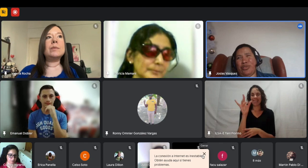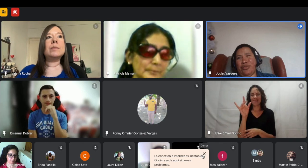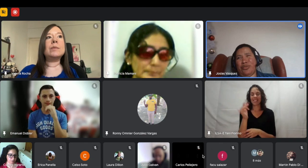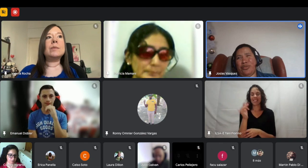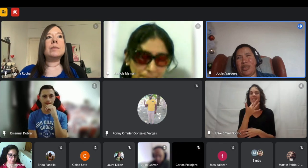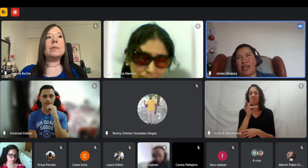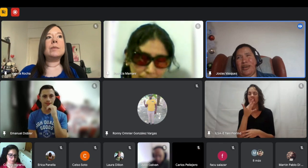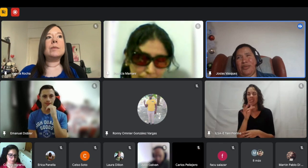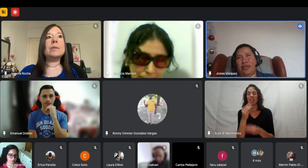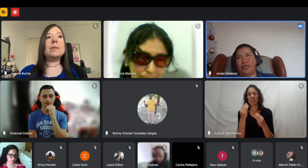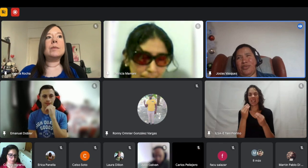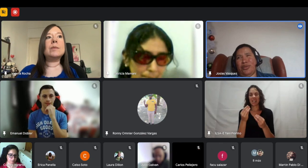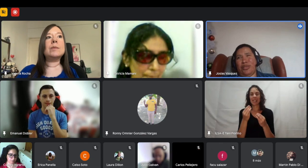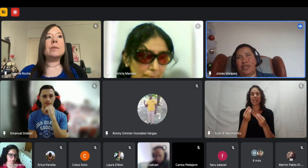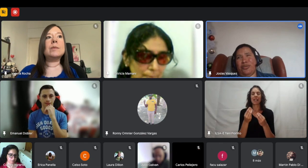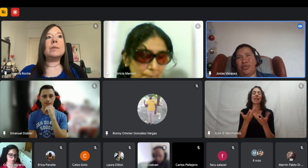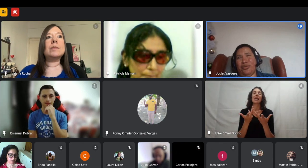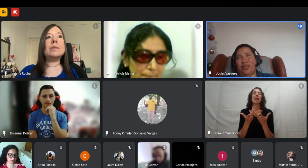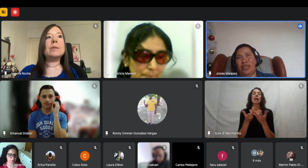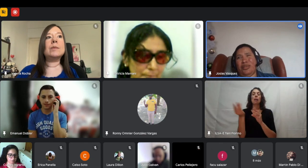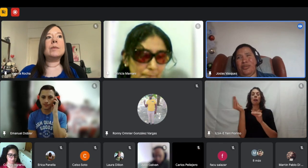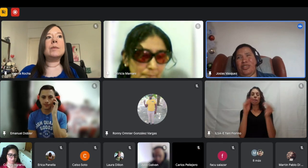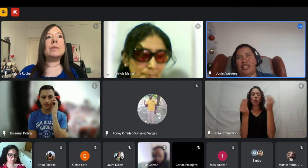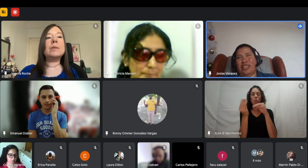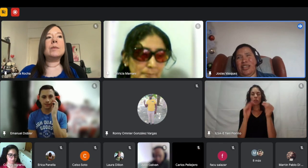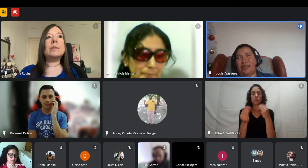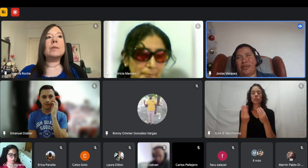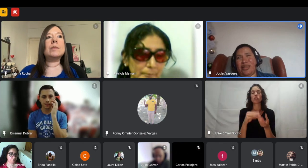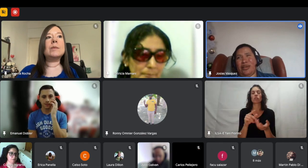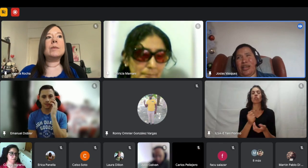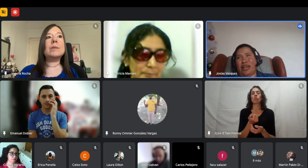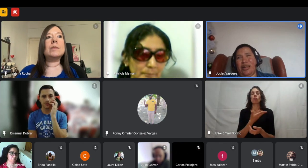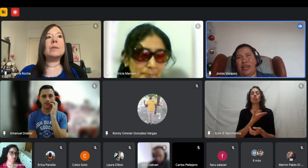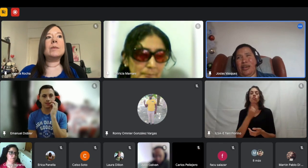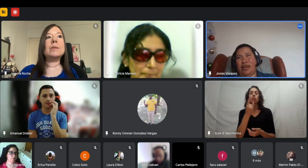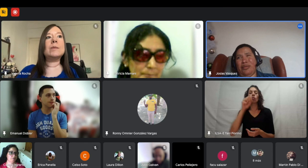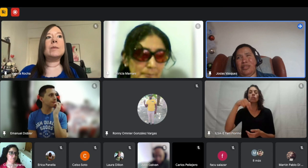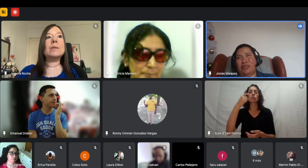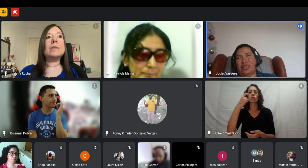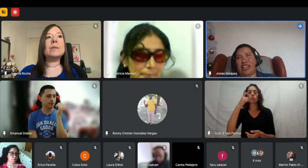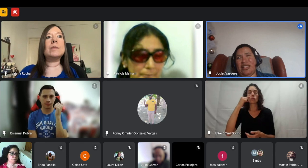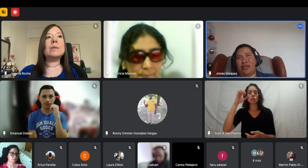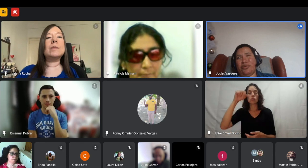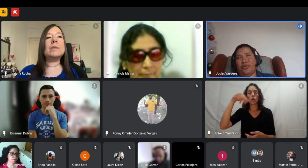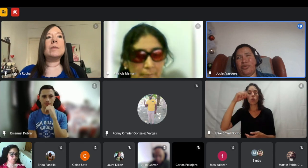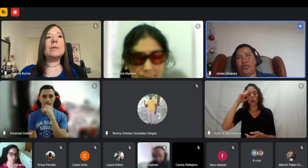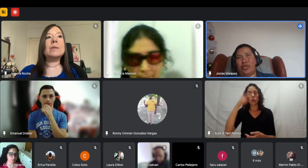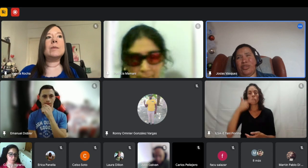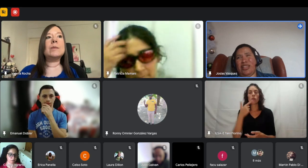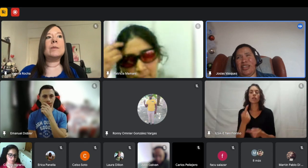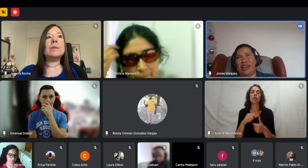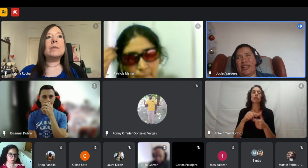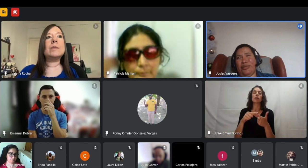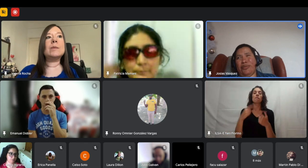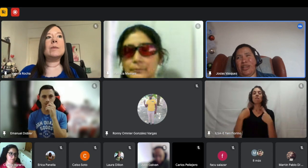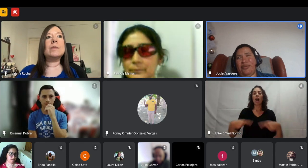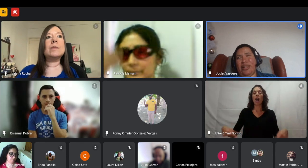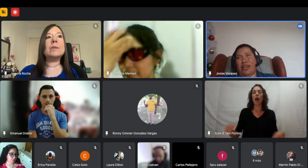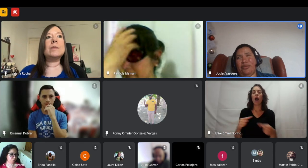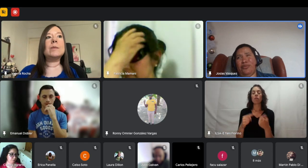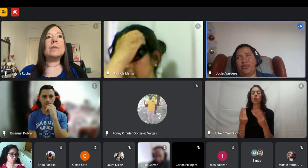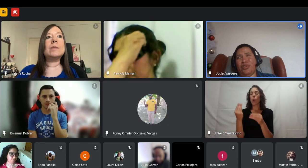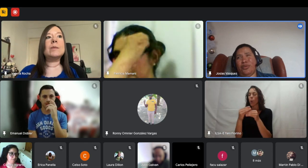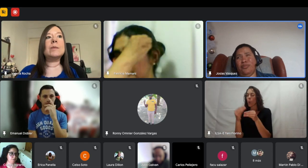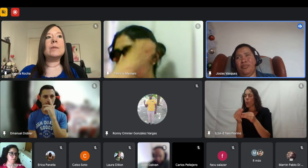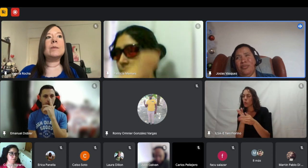era la lógica de programación digamos variables funciones y todo esto no entendía la verdad que seguía tantos cursos y no entendía que